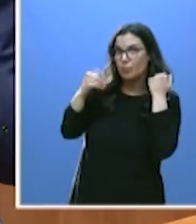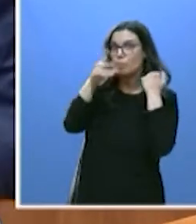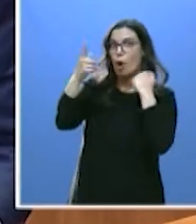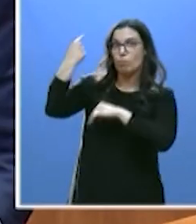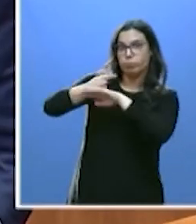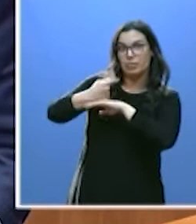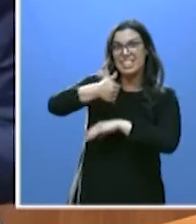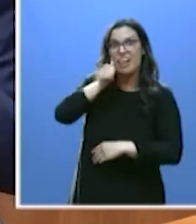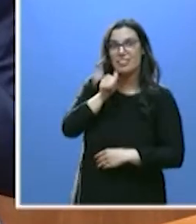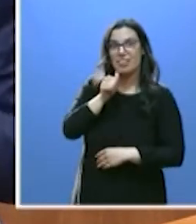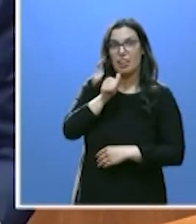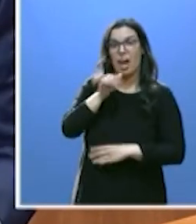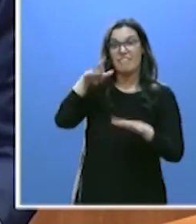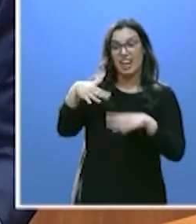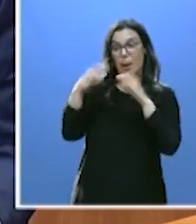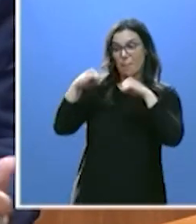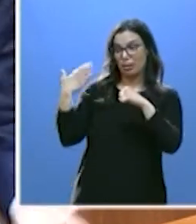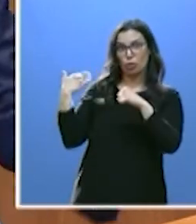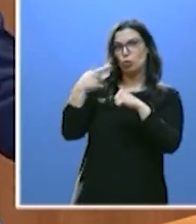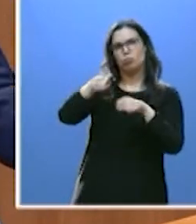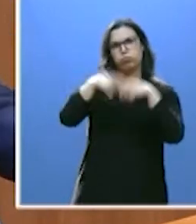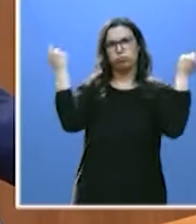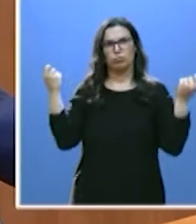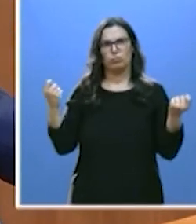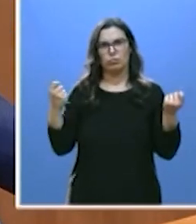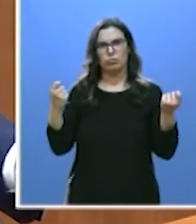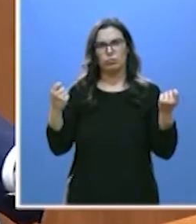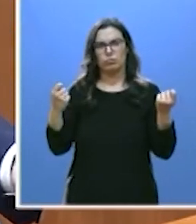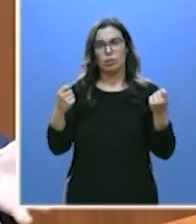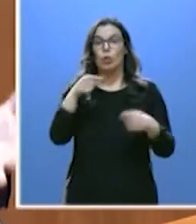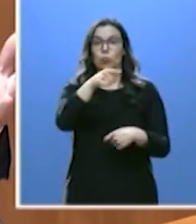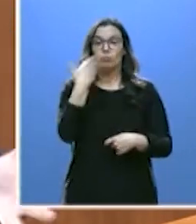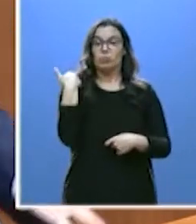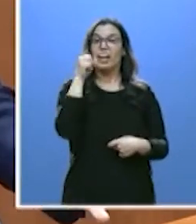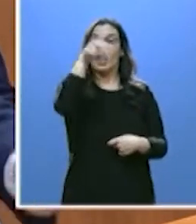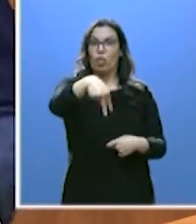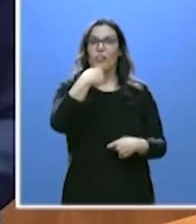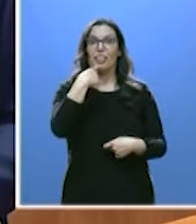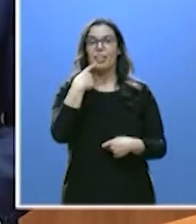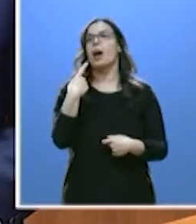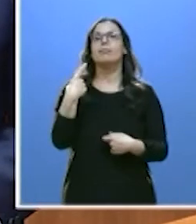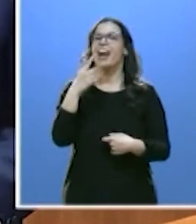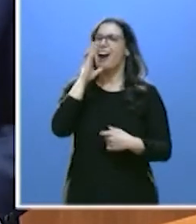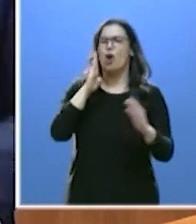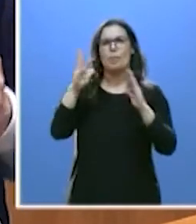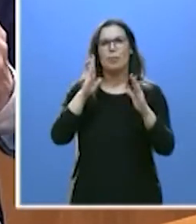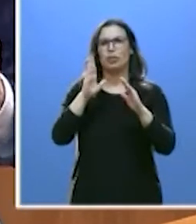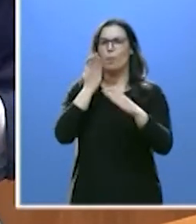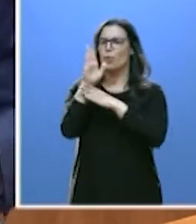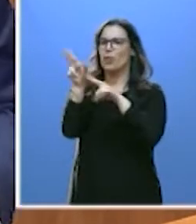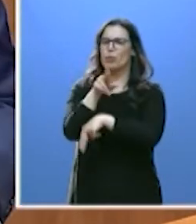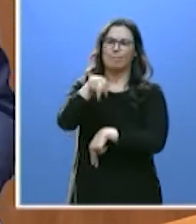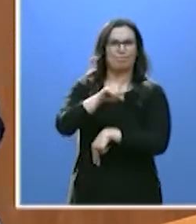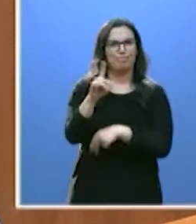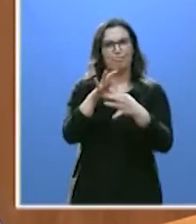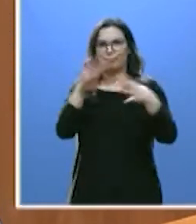y ha roto el pacto. Usted tenía razón cuando decía que no era momento para moción de censura, que las